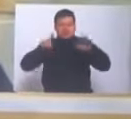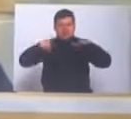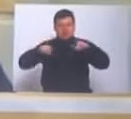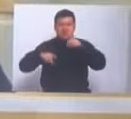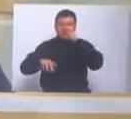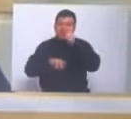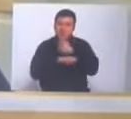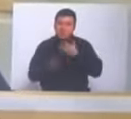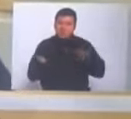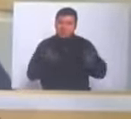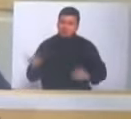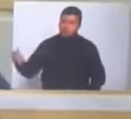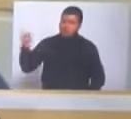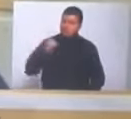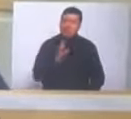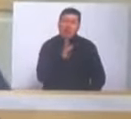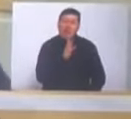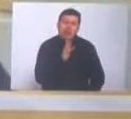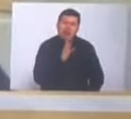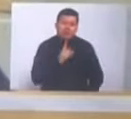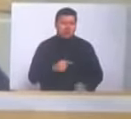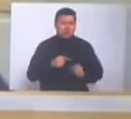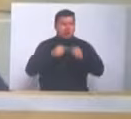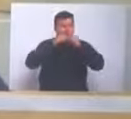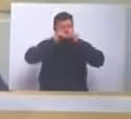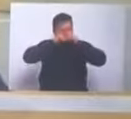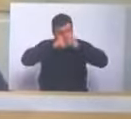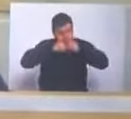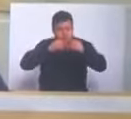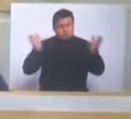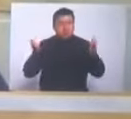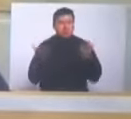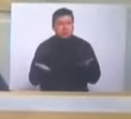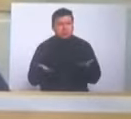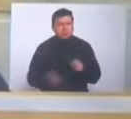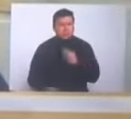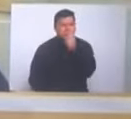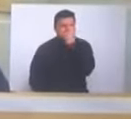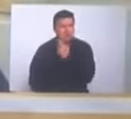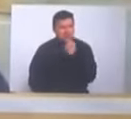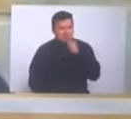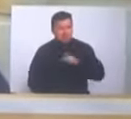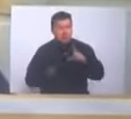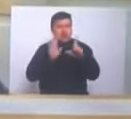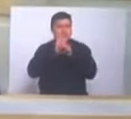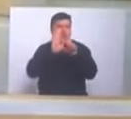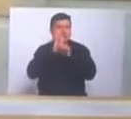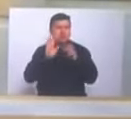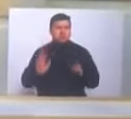cuando el superintendente intervenga diga aquí públicamente que ahí tiene que cumplir la ley.